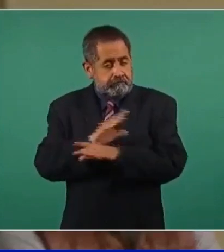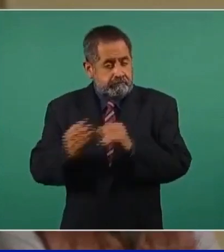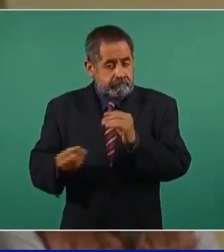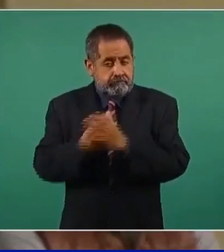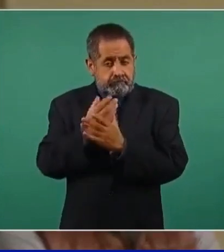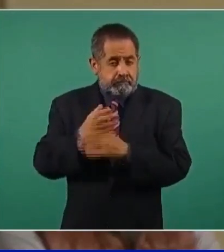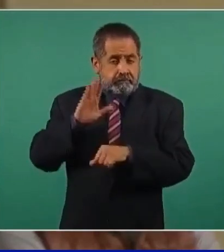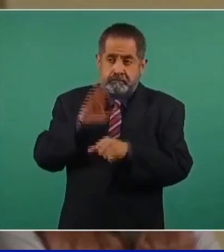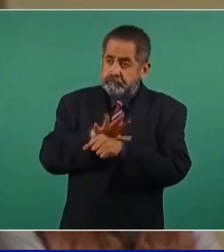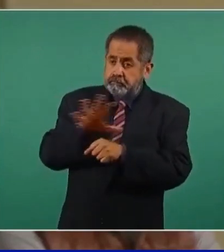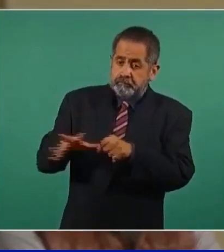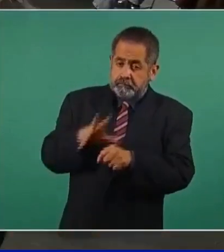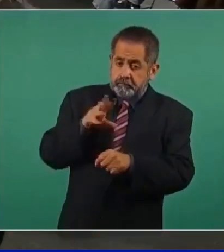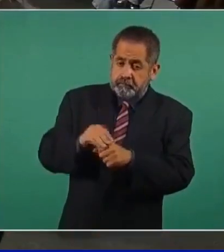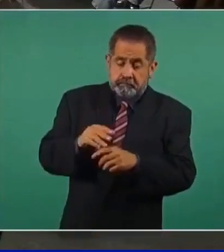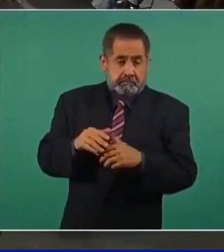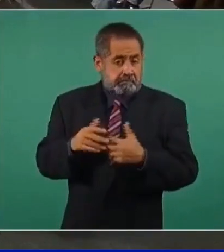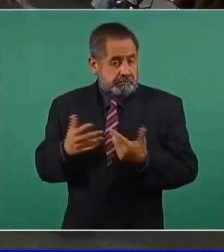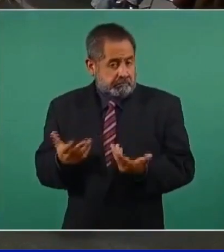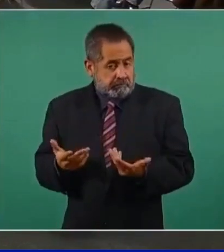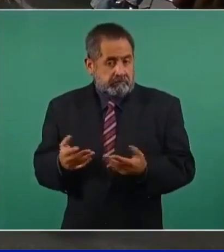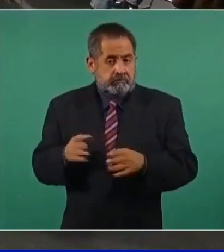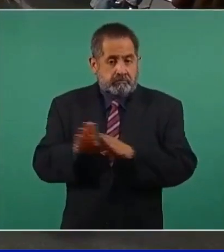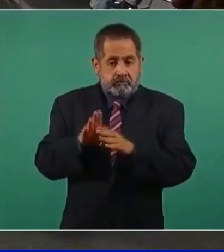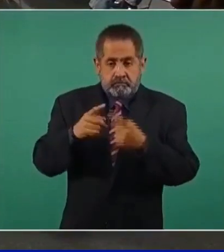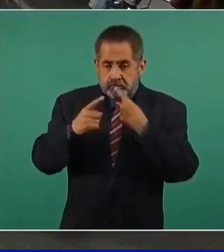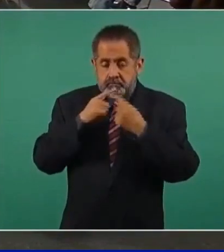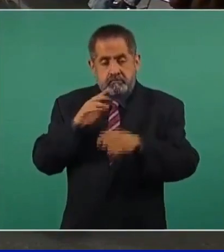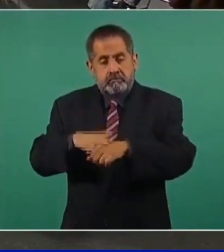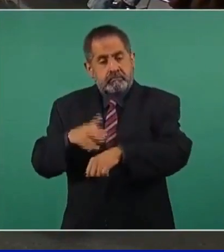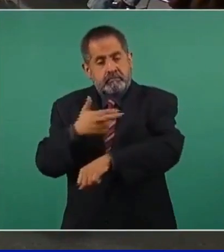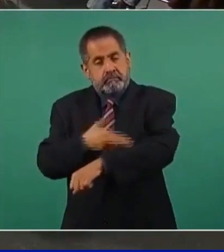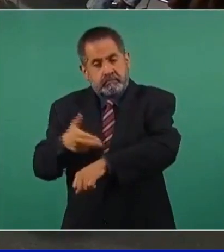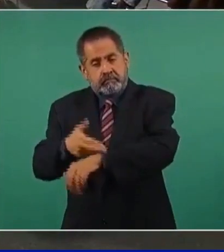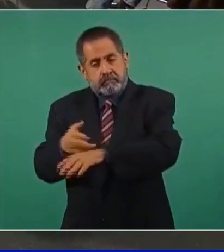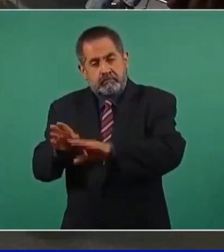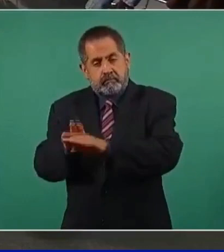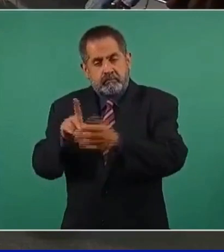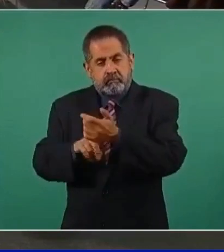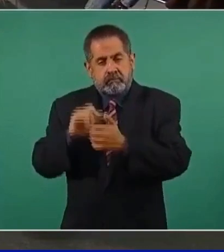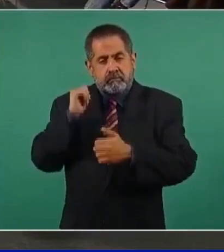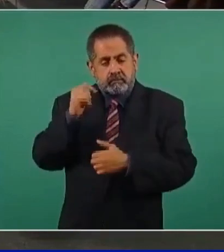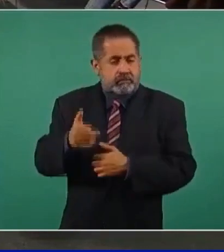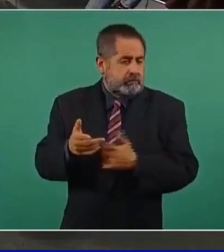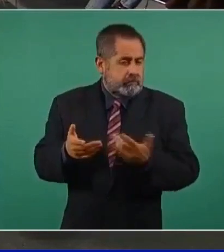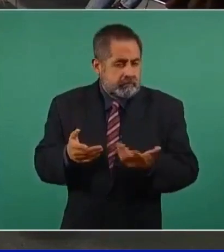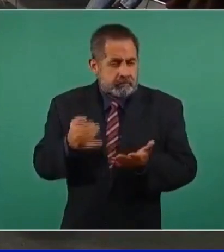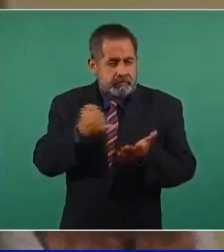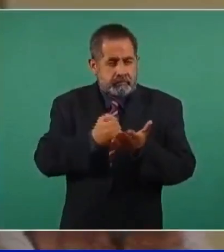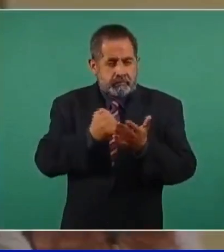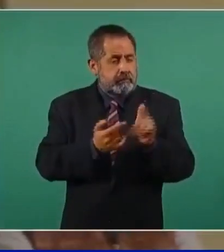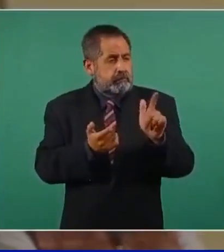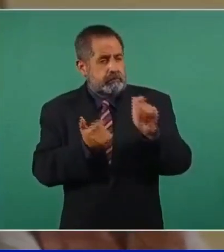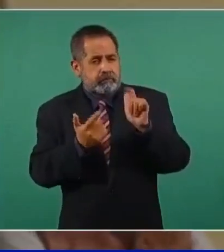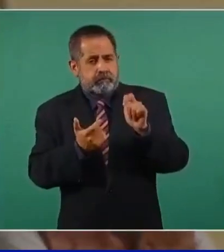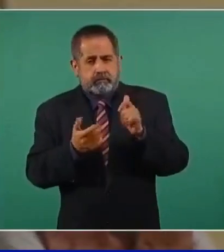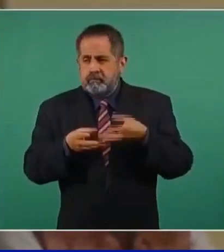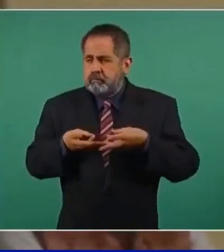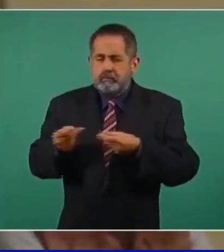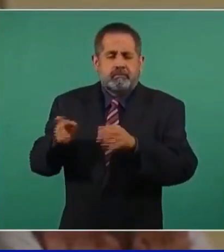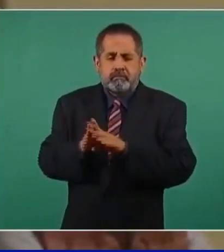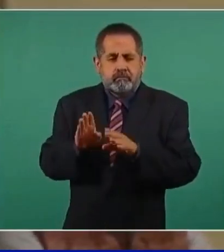más integral, no sólo de tener más recursos tributarios, sino de cómo gastarlos.